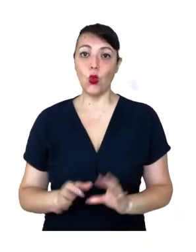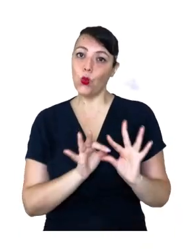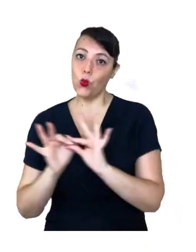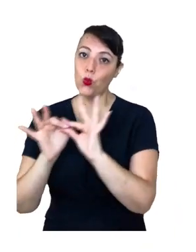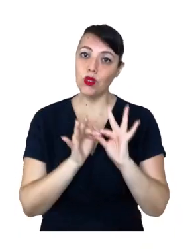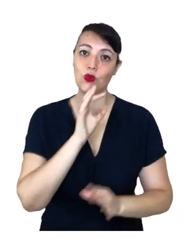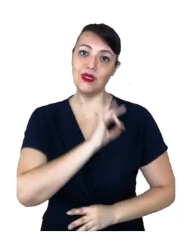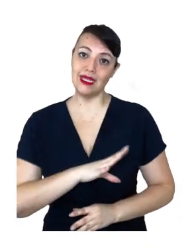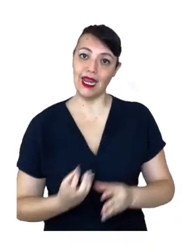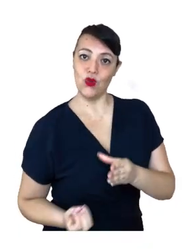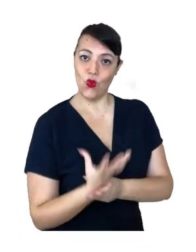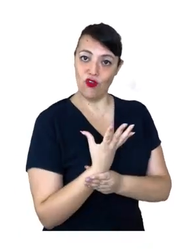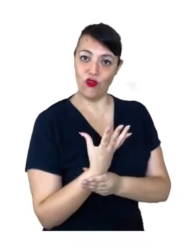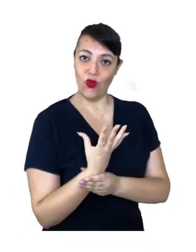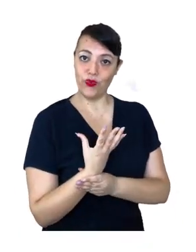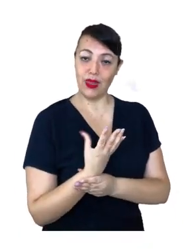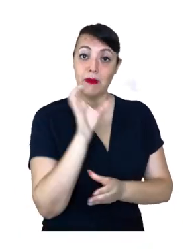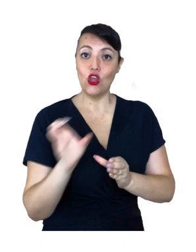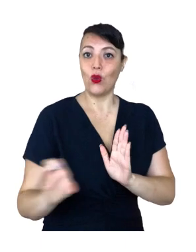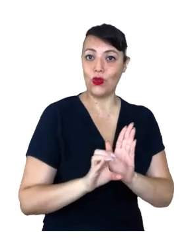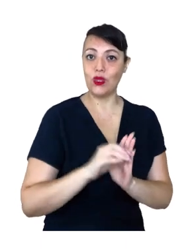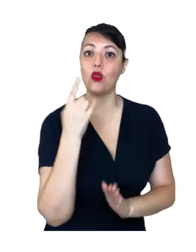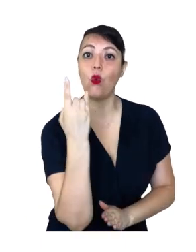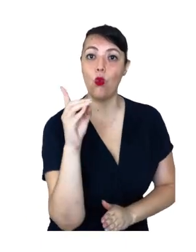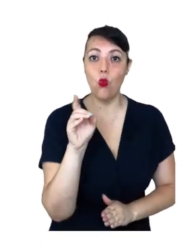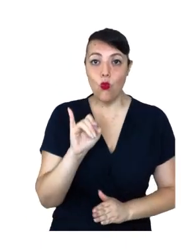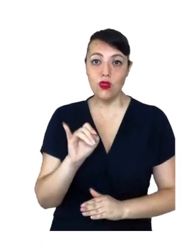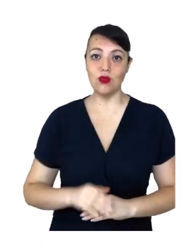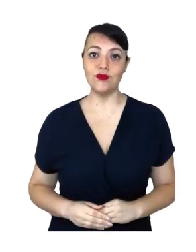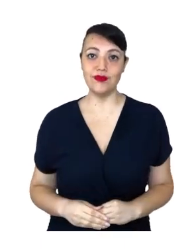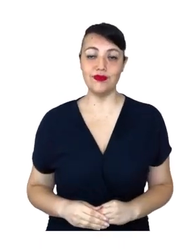Unidos por un Chile nuevo. Los constituyentes de la UDI.